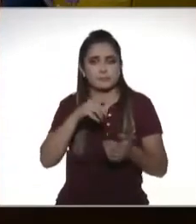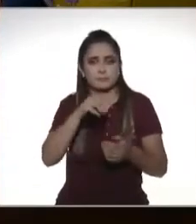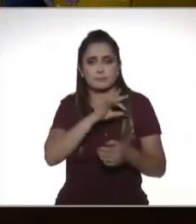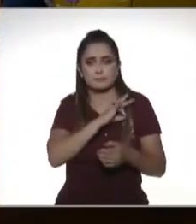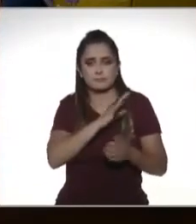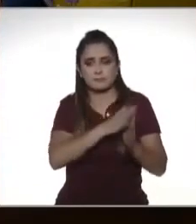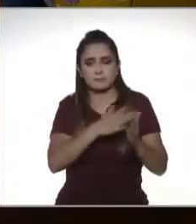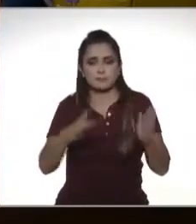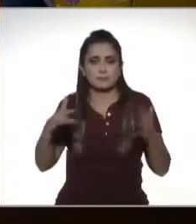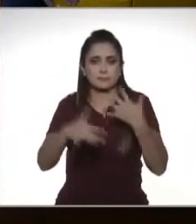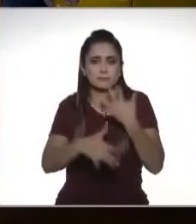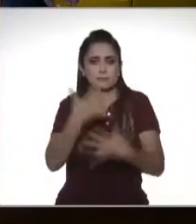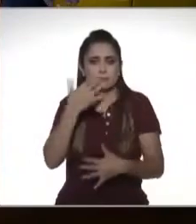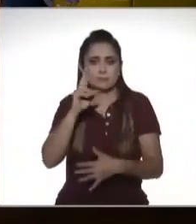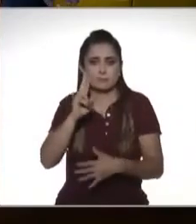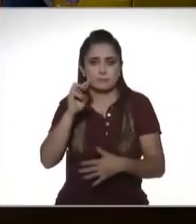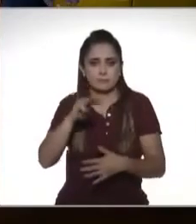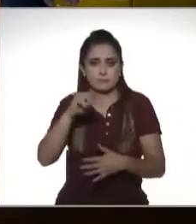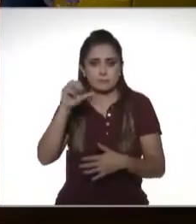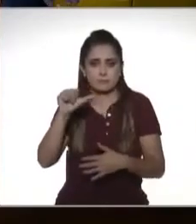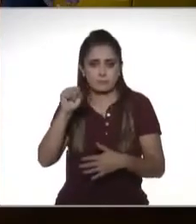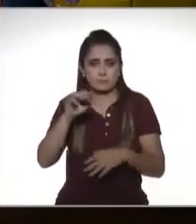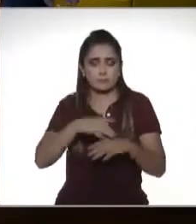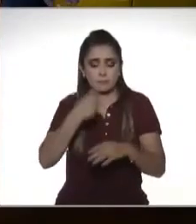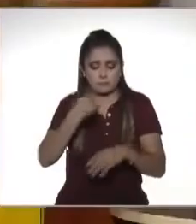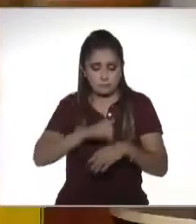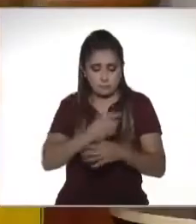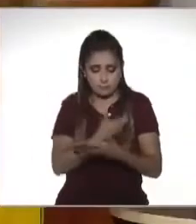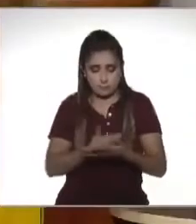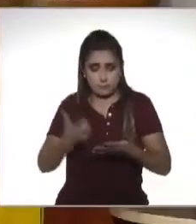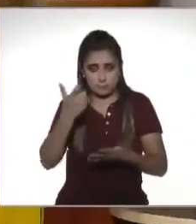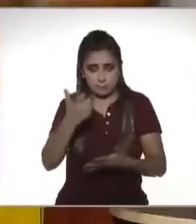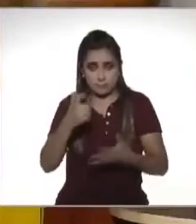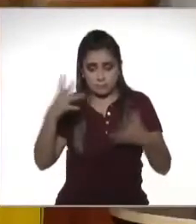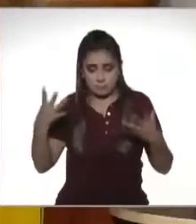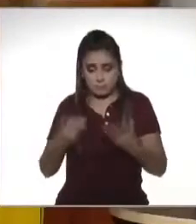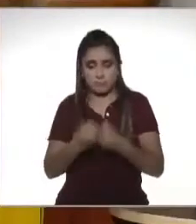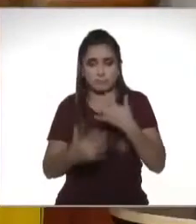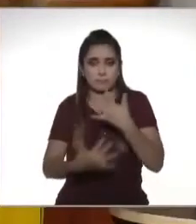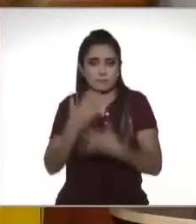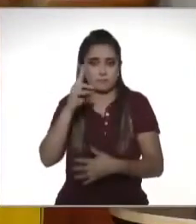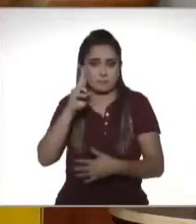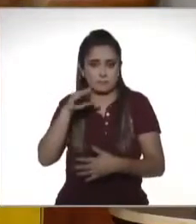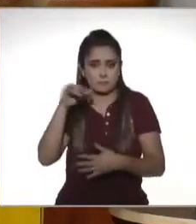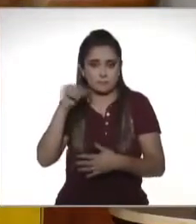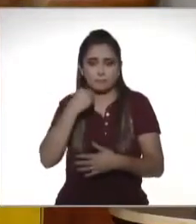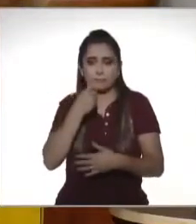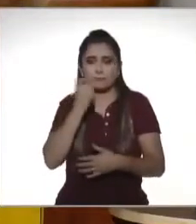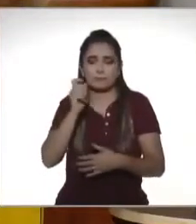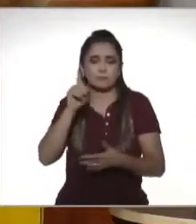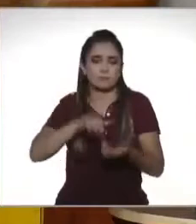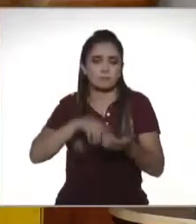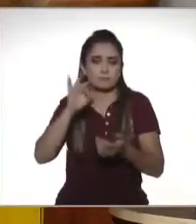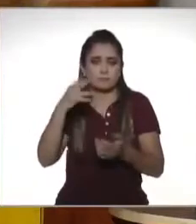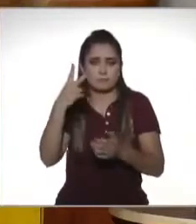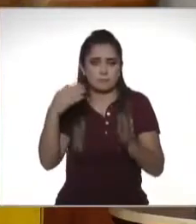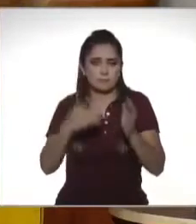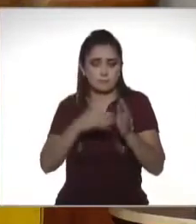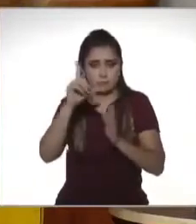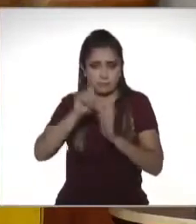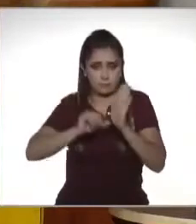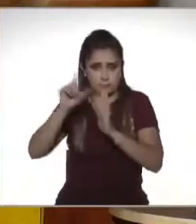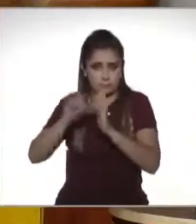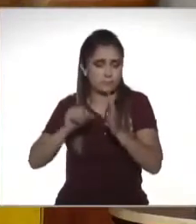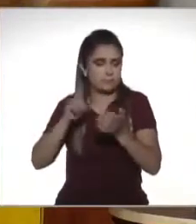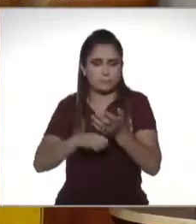15 humas por cada día de percepción entonces estamos hablando de que aproximadamente 42 mil pesos mensuales estarían